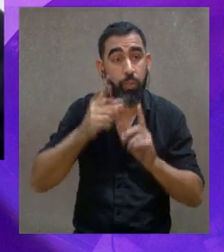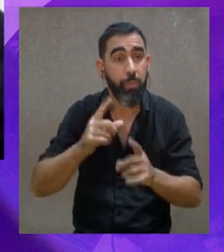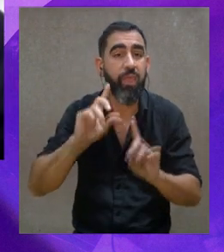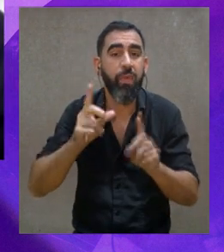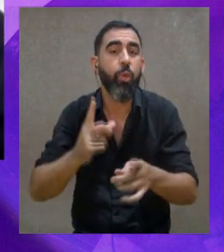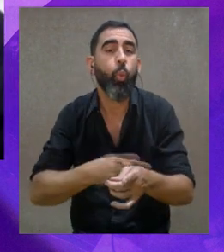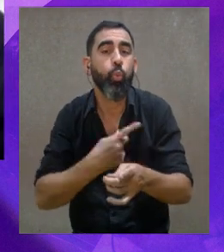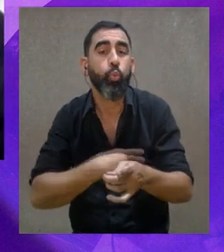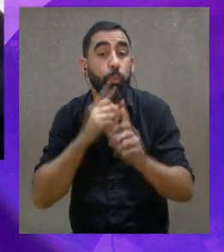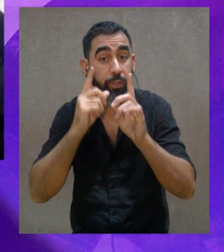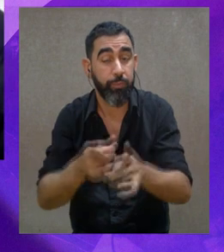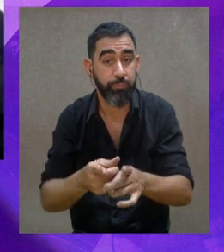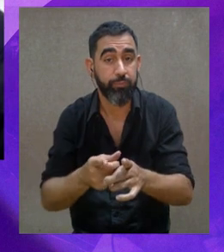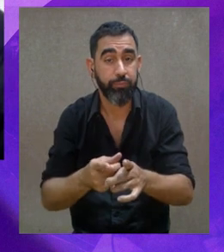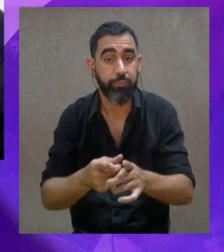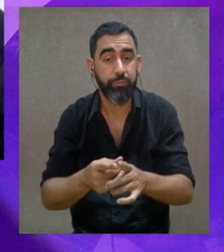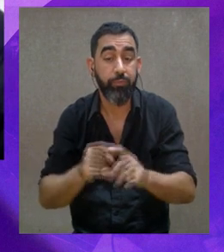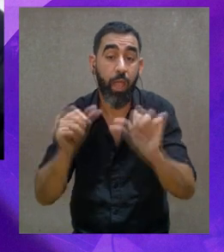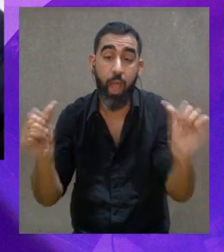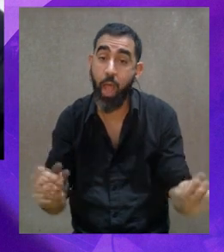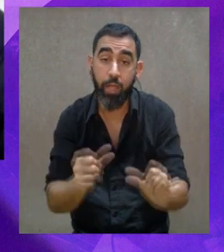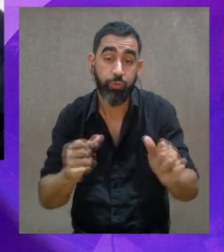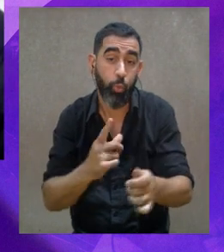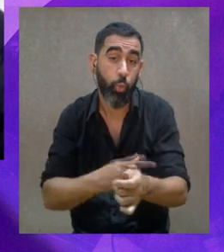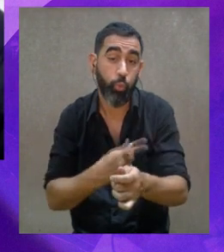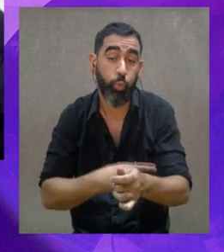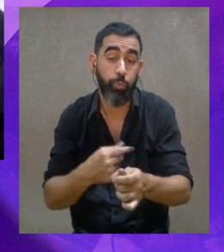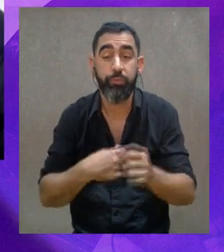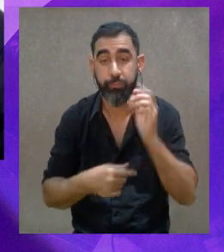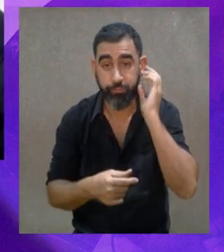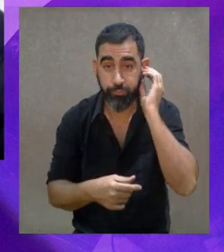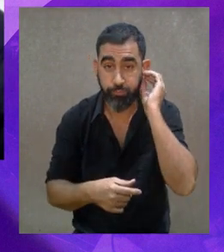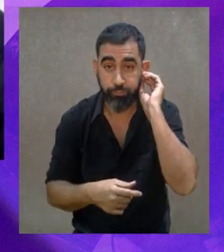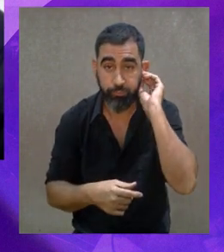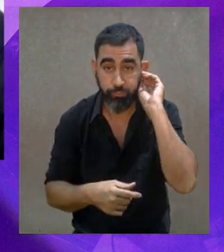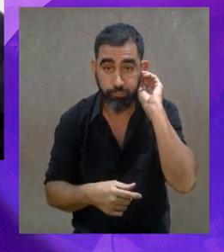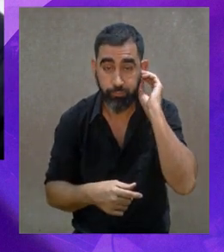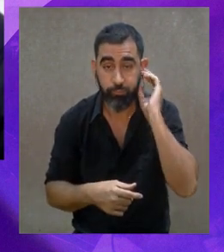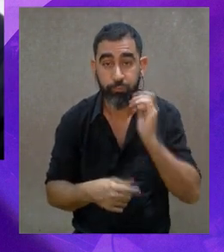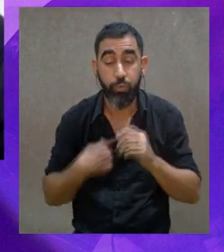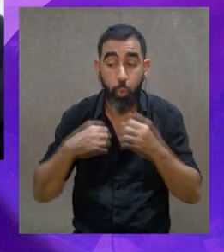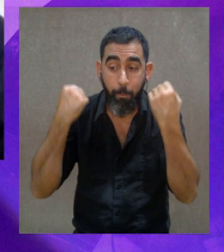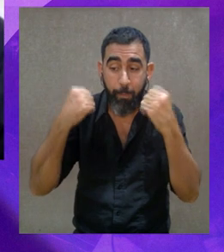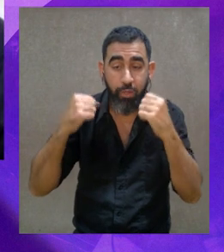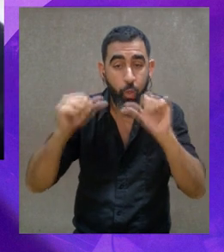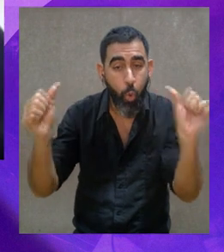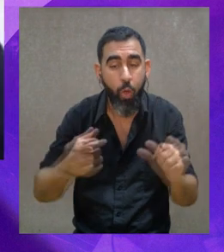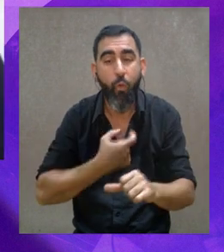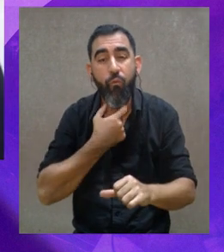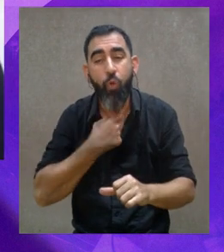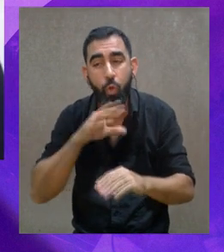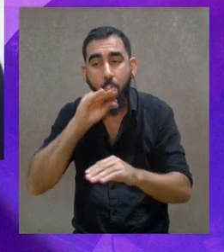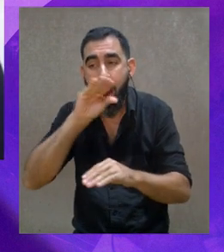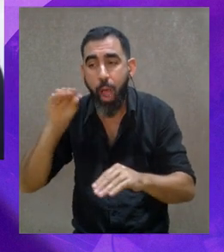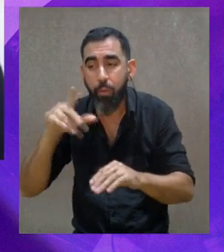emociones, deseos y nos conecta con quienes somos y en esa búsqueda de la belleza como la frase